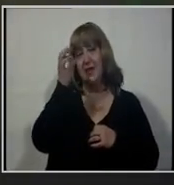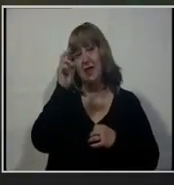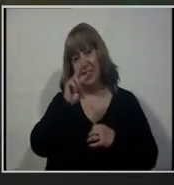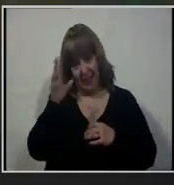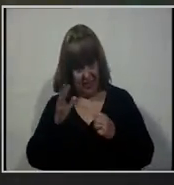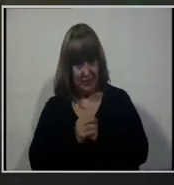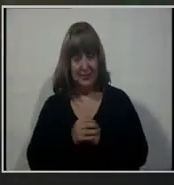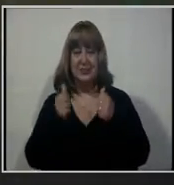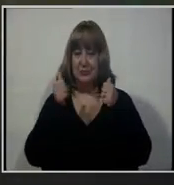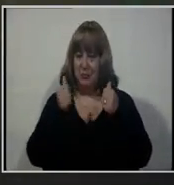felicitados, carita feliz para usted, Pete.